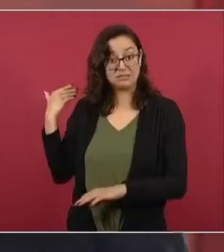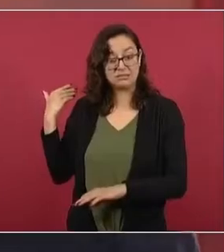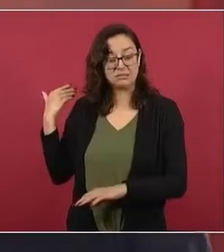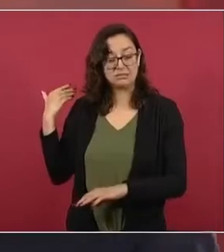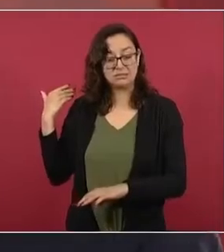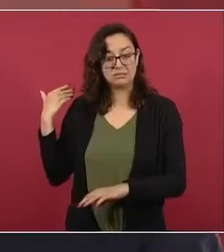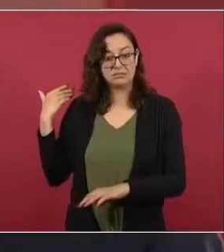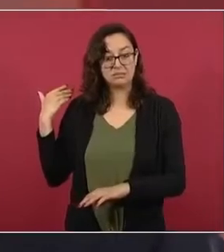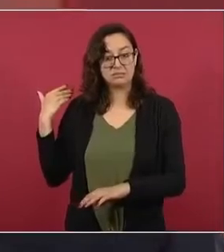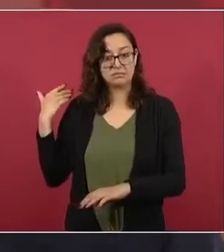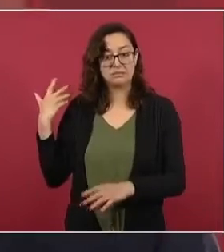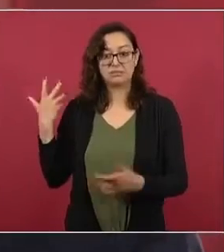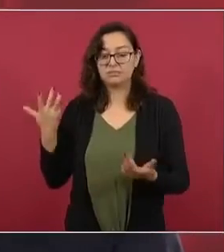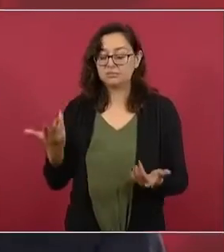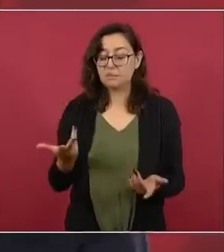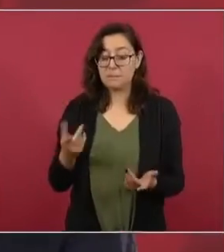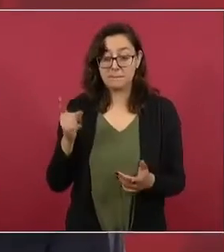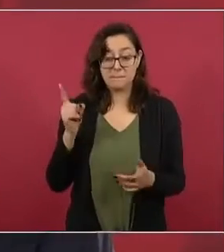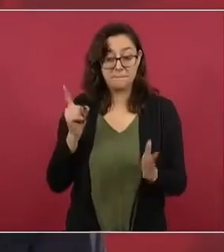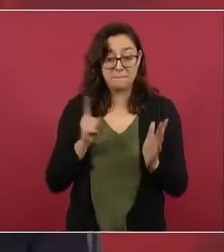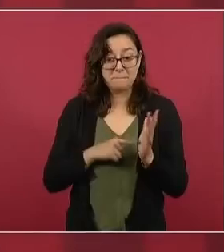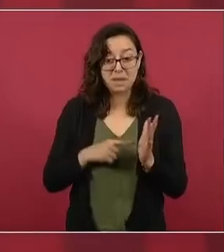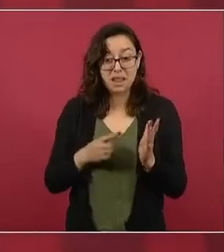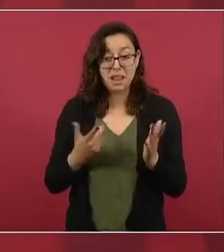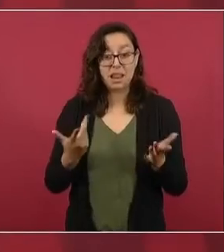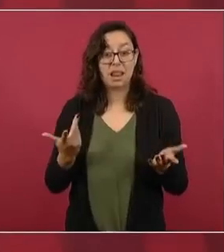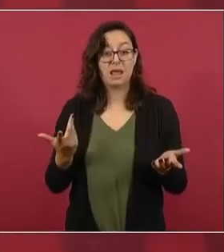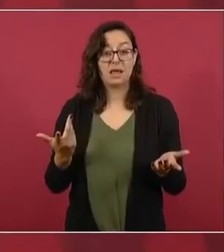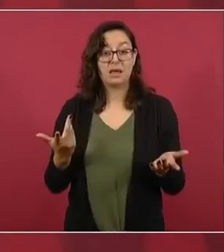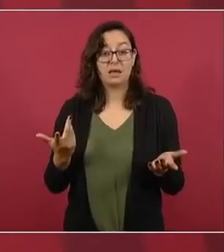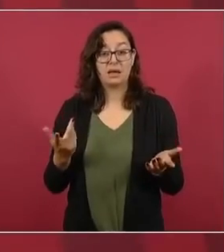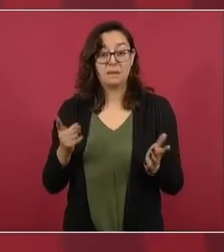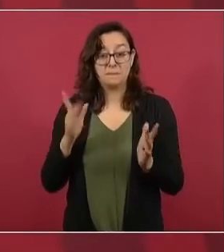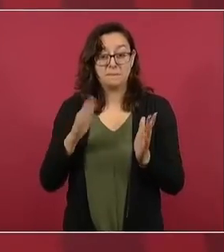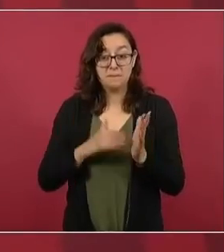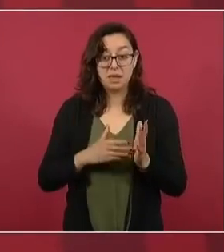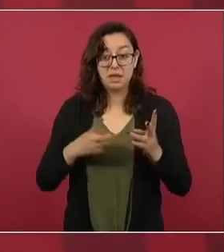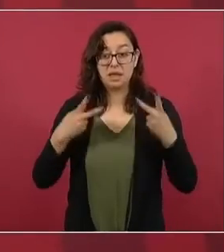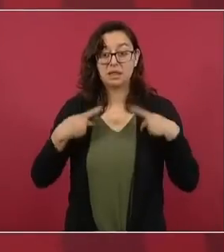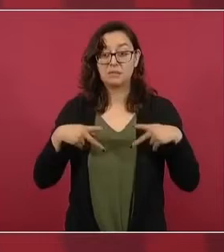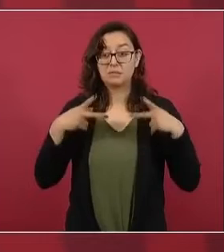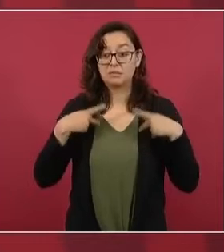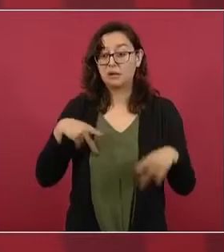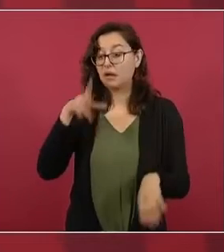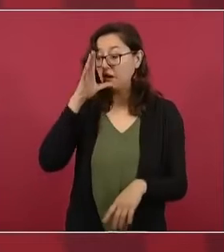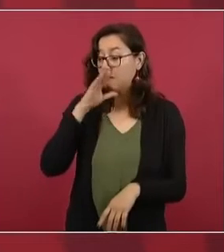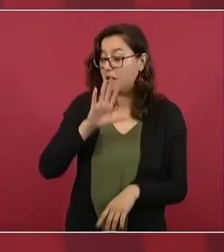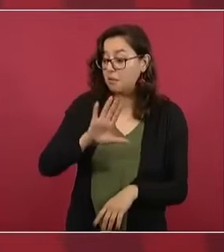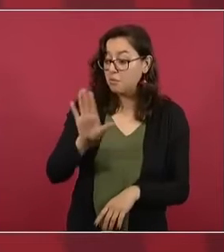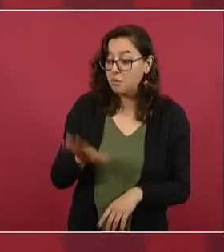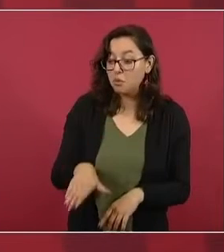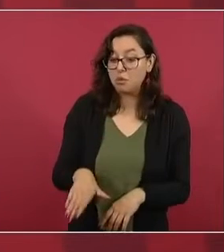Los mil fallecimientos diarios,